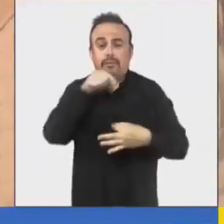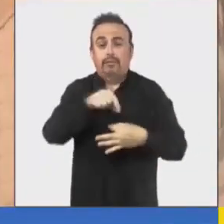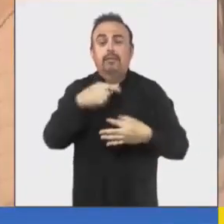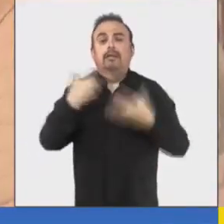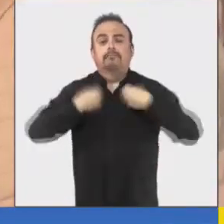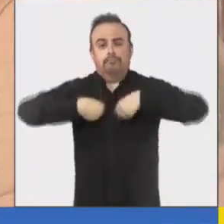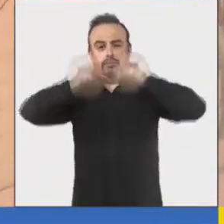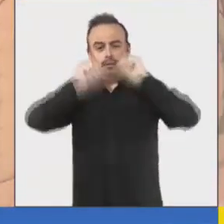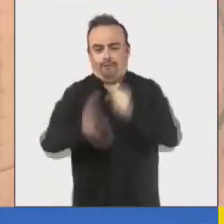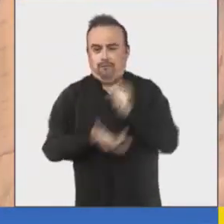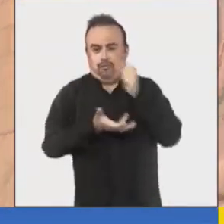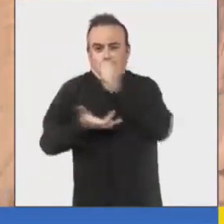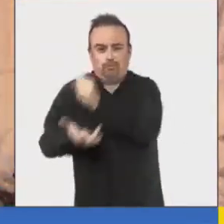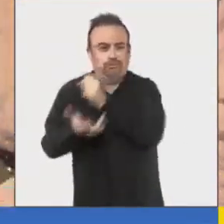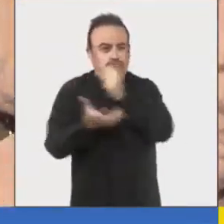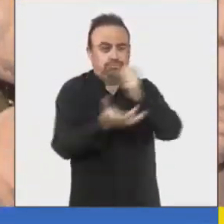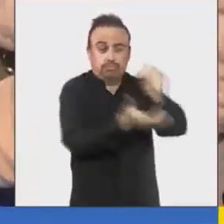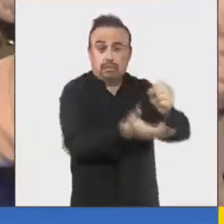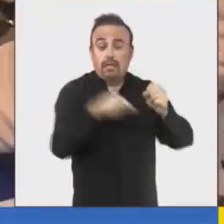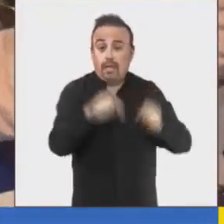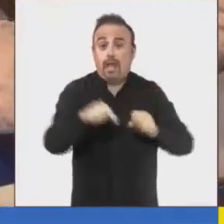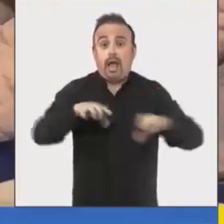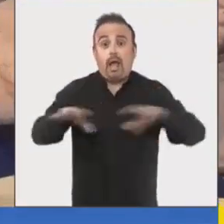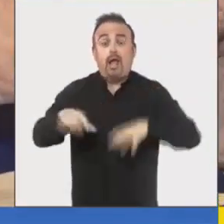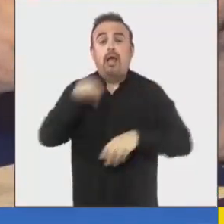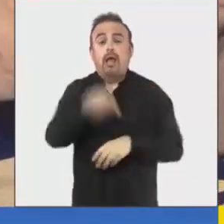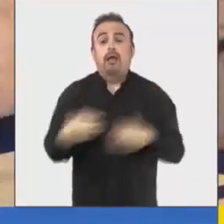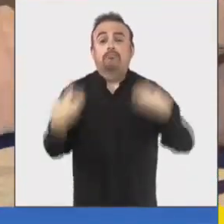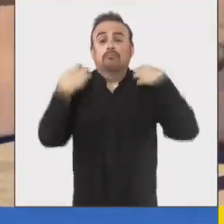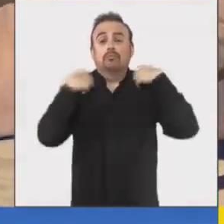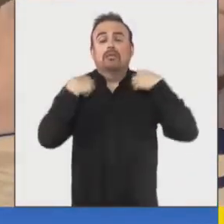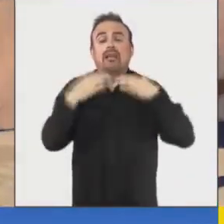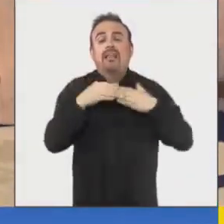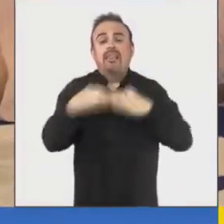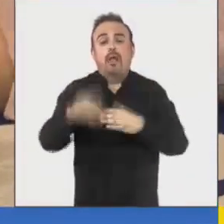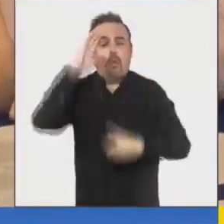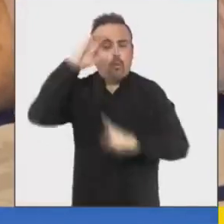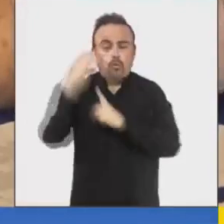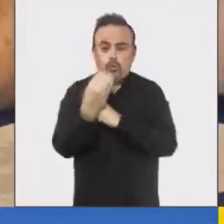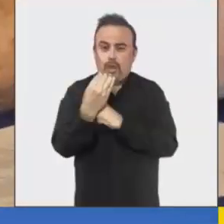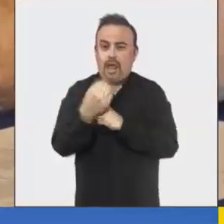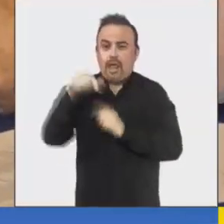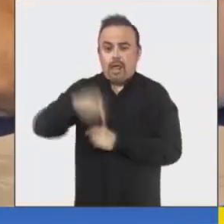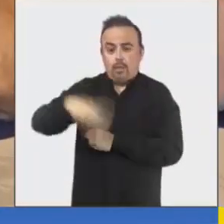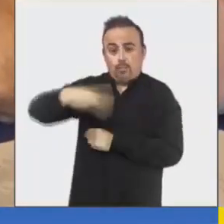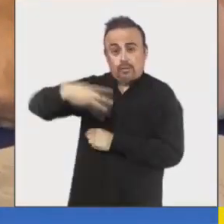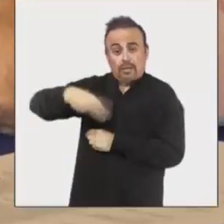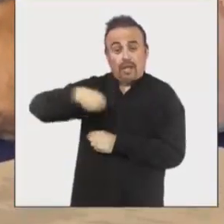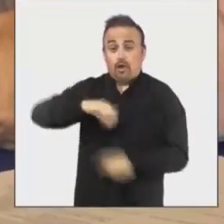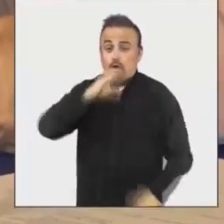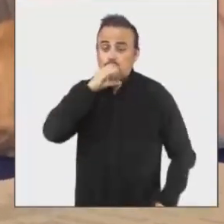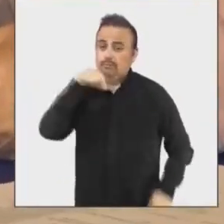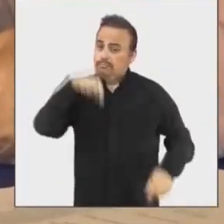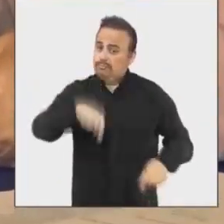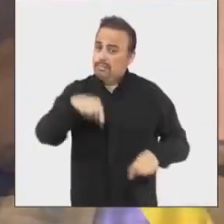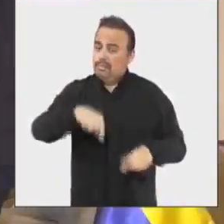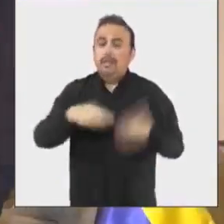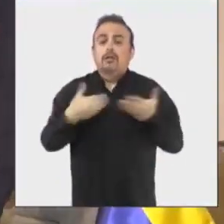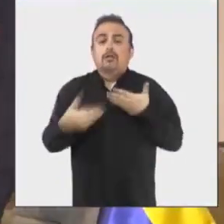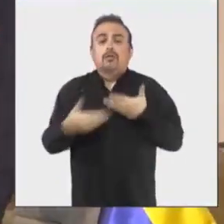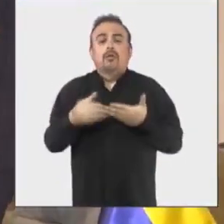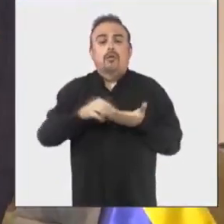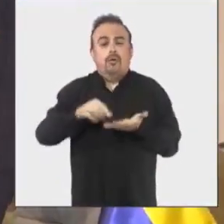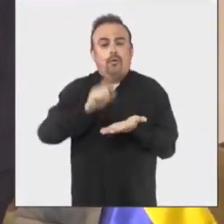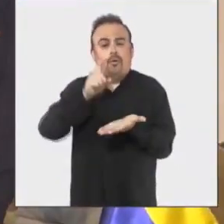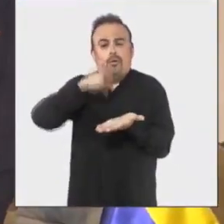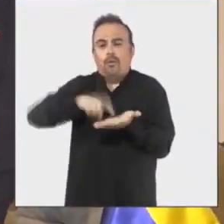adjudicación de estos fondos. La actividad organizada por la Dirección de Cultura de la Municipalidad de Concepción se celebró en el punto de